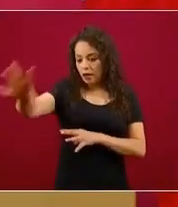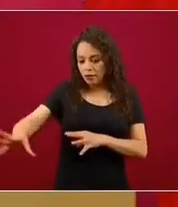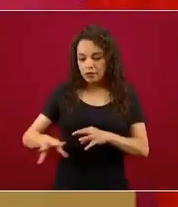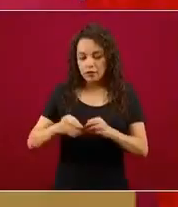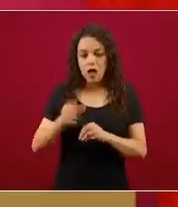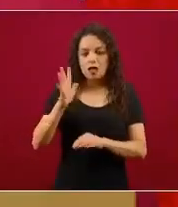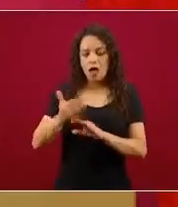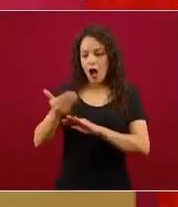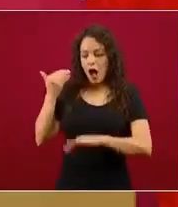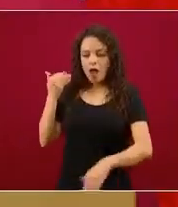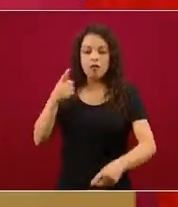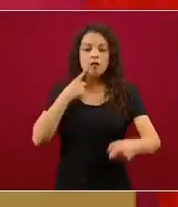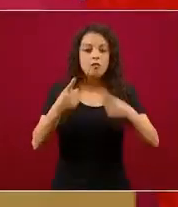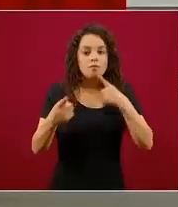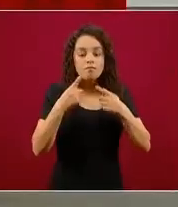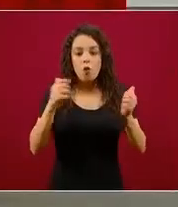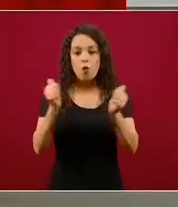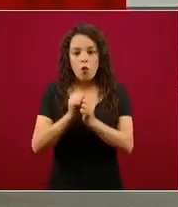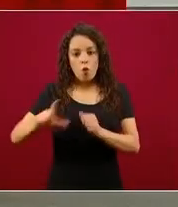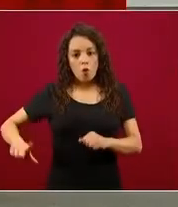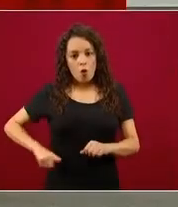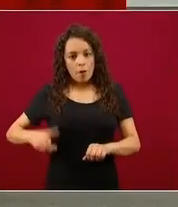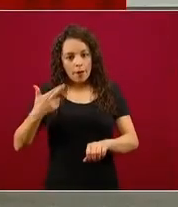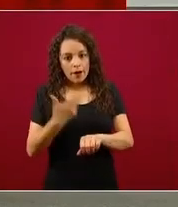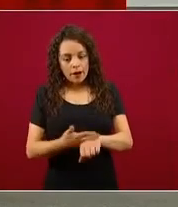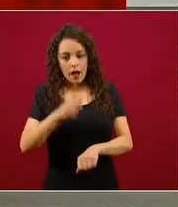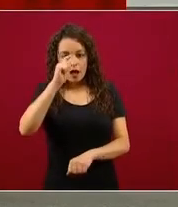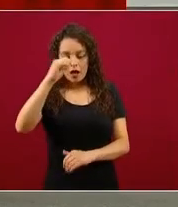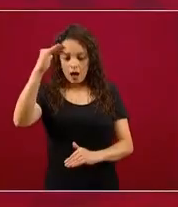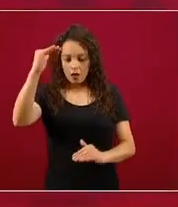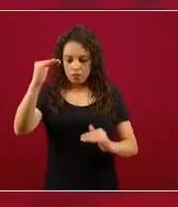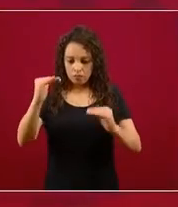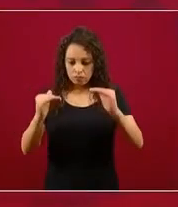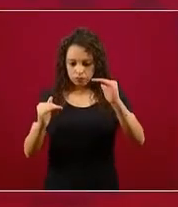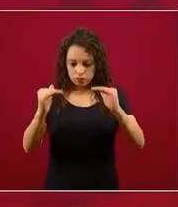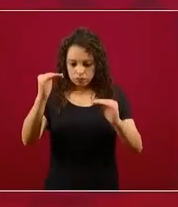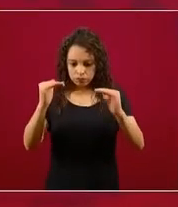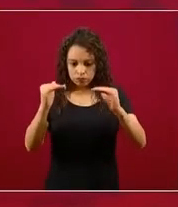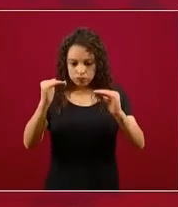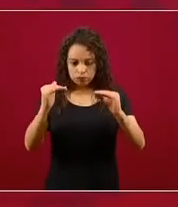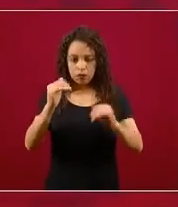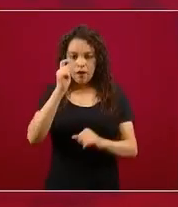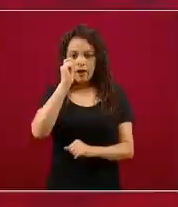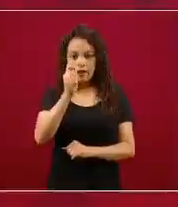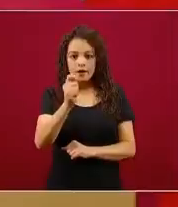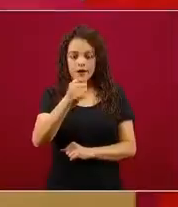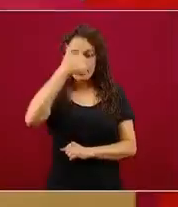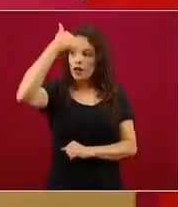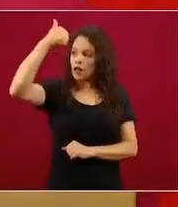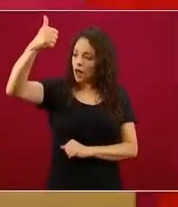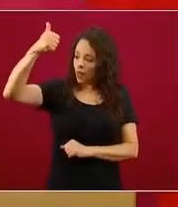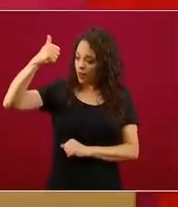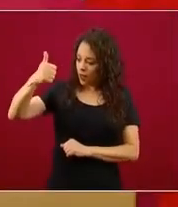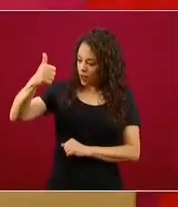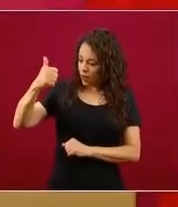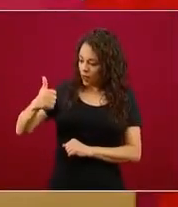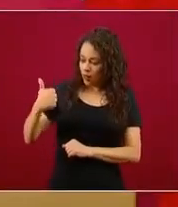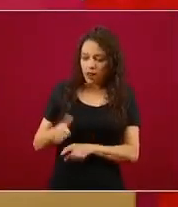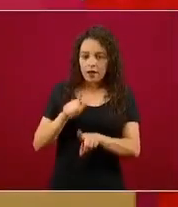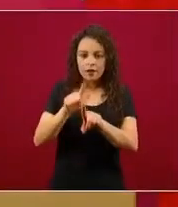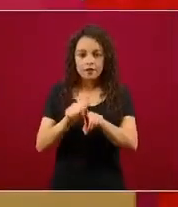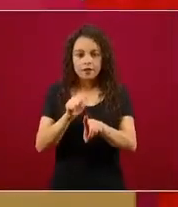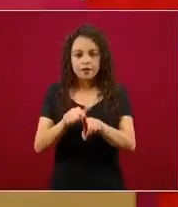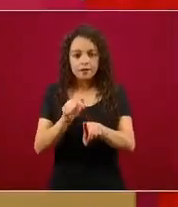que es el equilibrio de qué significado tiene o qué peso tiene cada indicador. En versiones previas